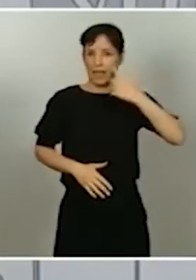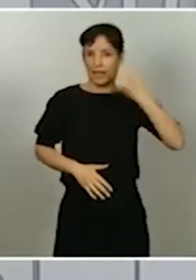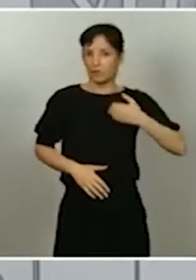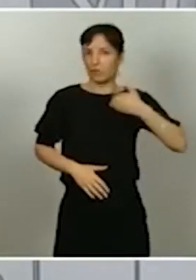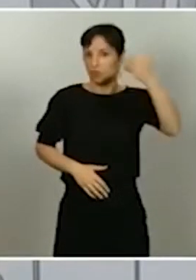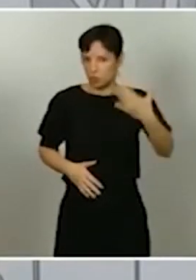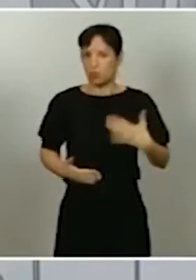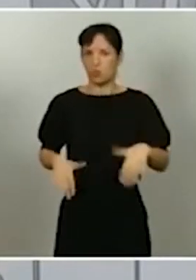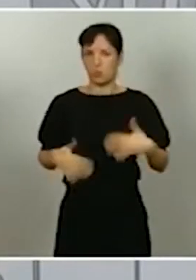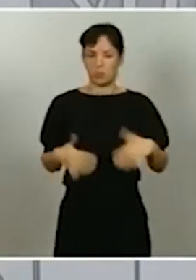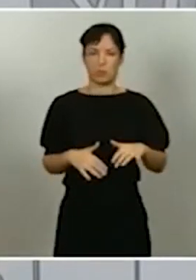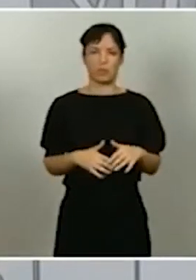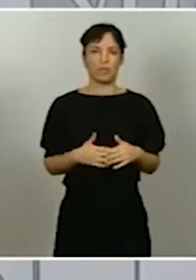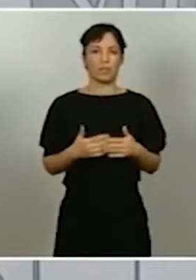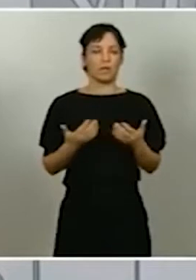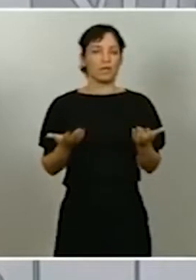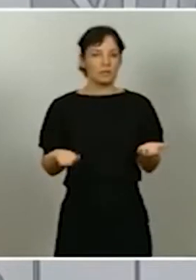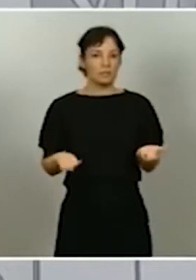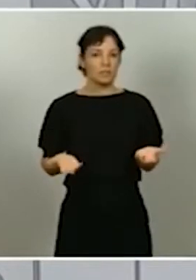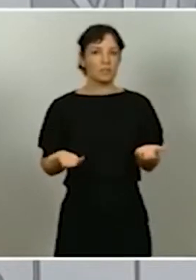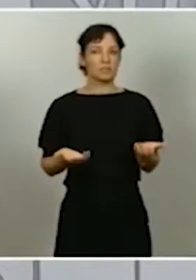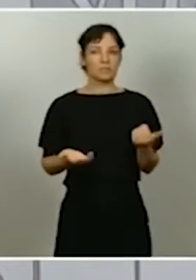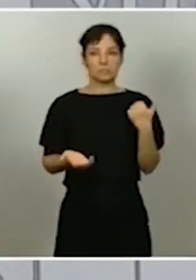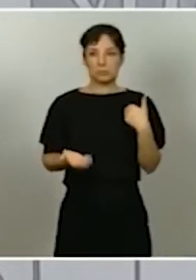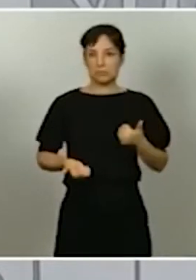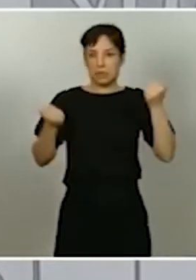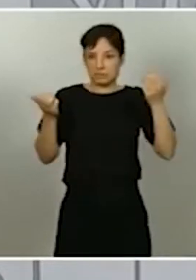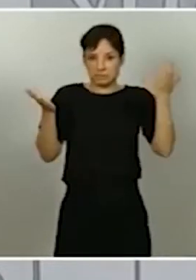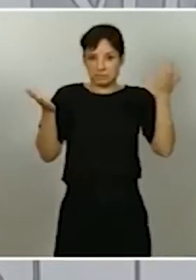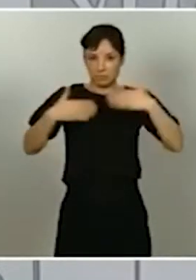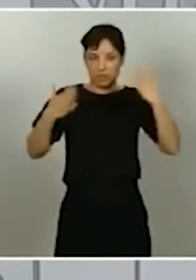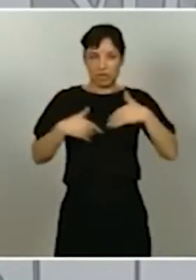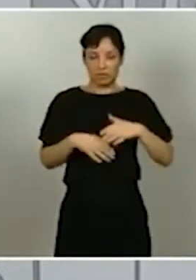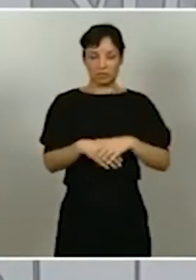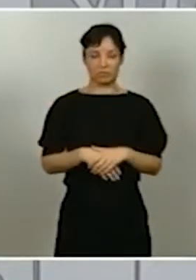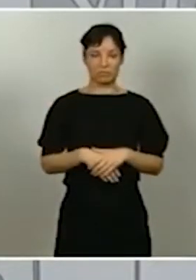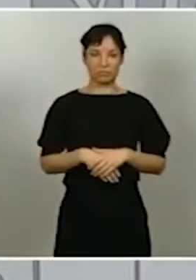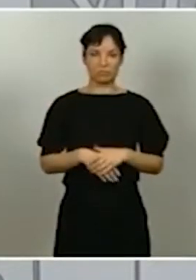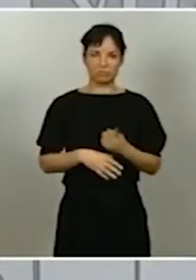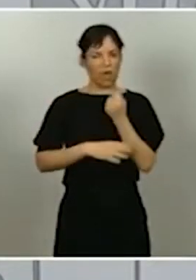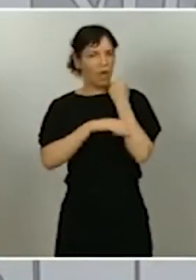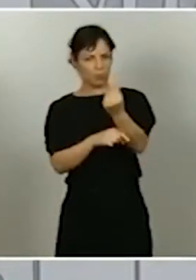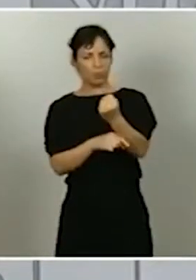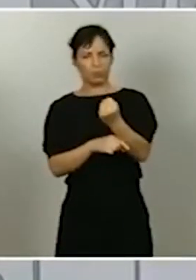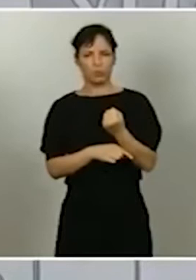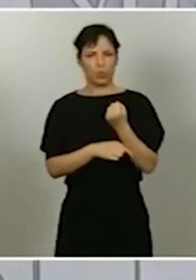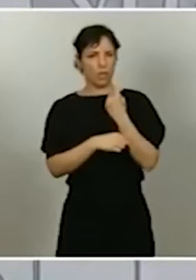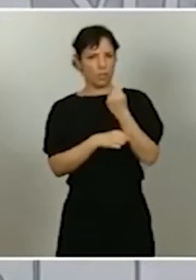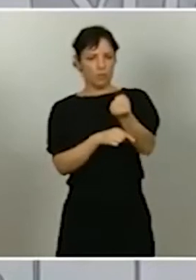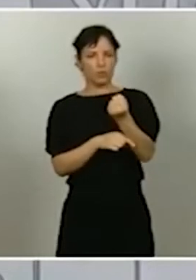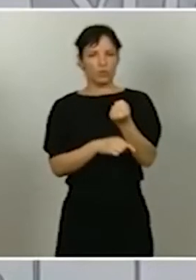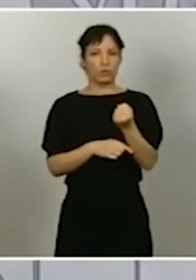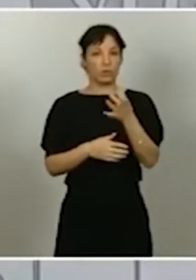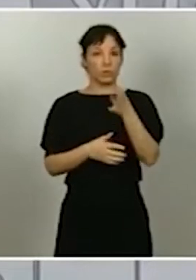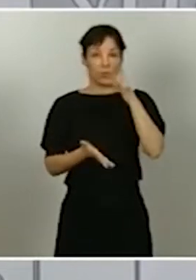lo tanto, yo no tengo nada que decir, sino que todo lo contrario, apoyar en esta situación y después de vivir lo que hemos vivido,